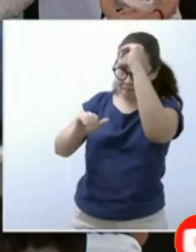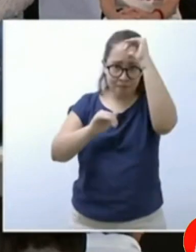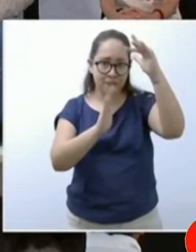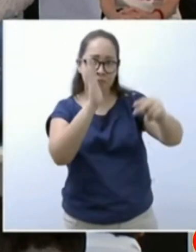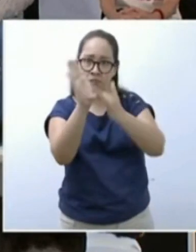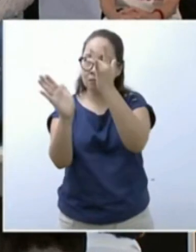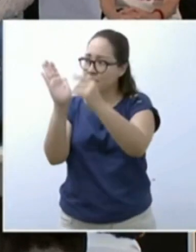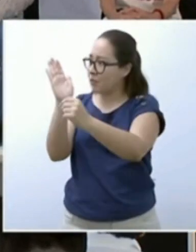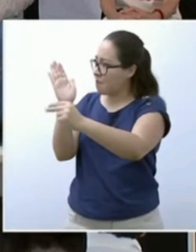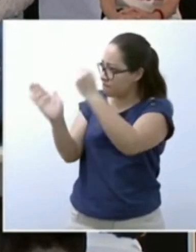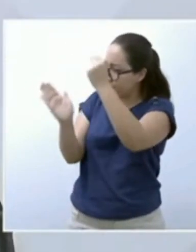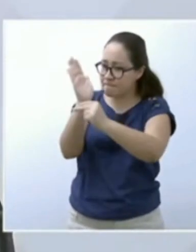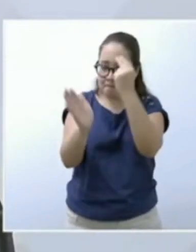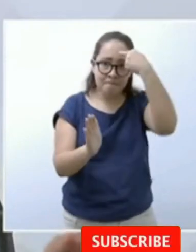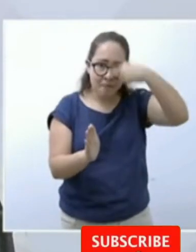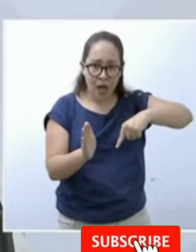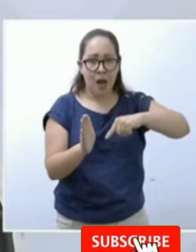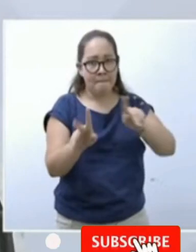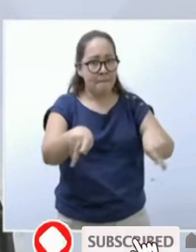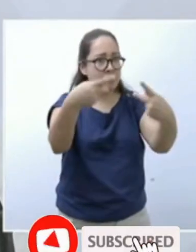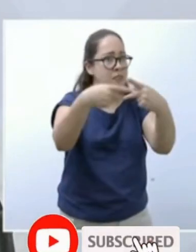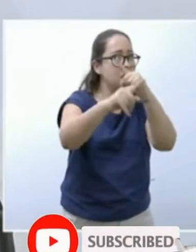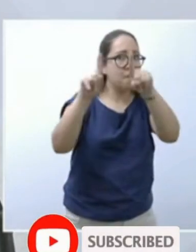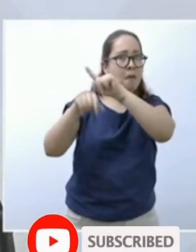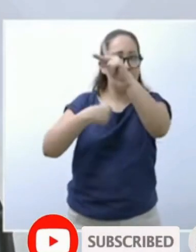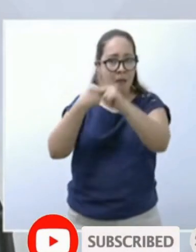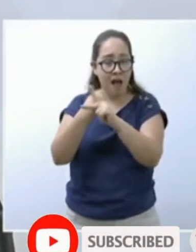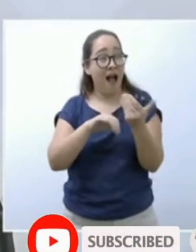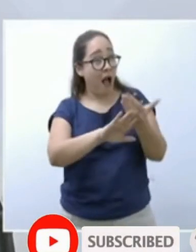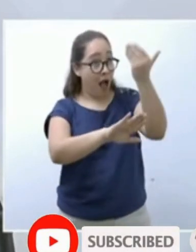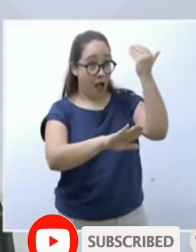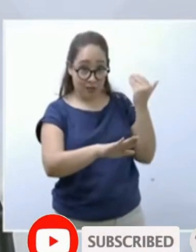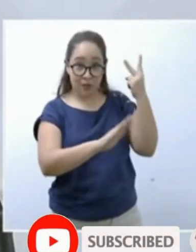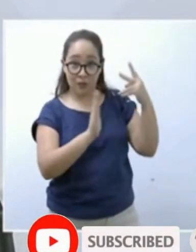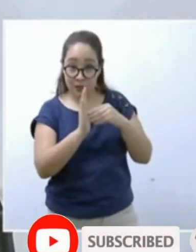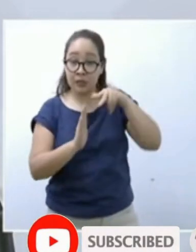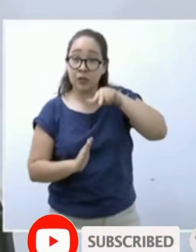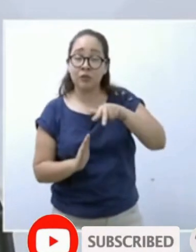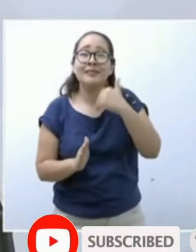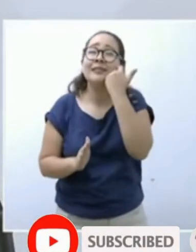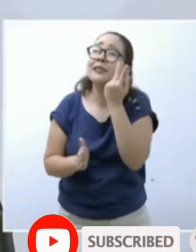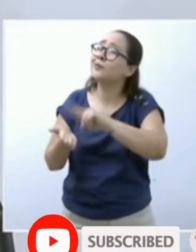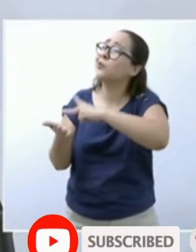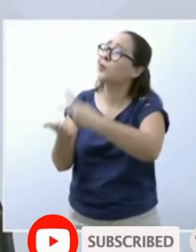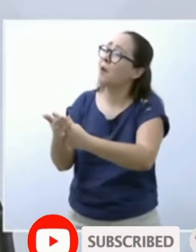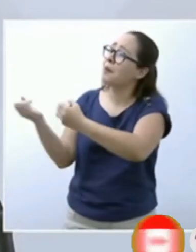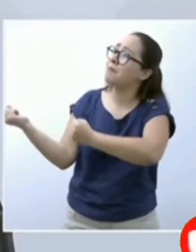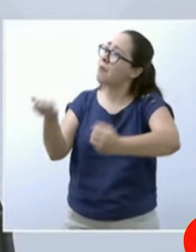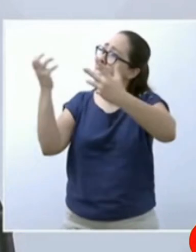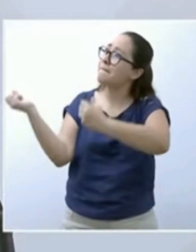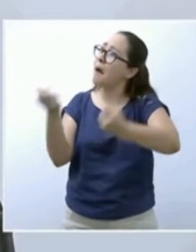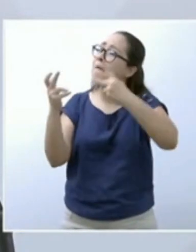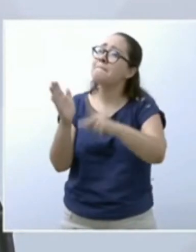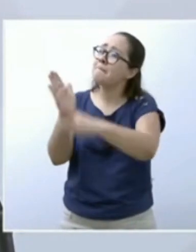a todos esos países. En aquel momento que anunciamos la inversión decíamos que queríamos duplicar las exportaciones de